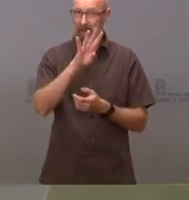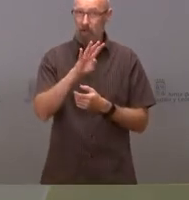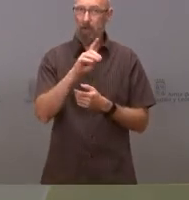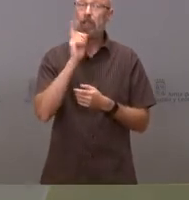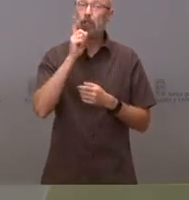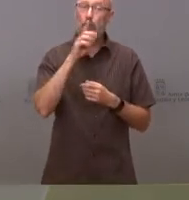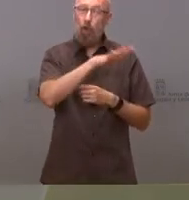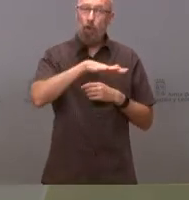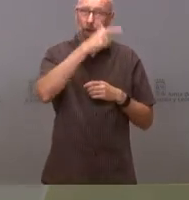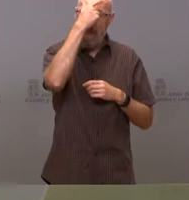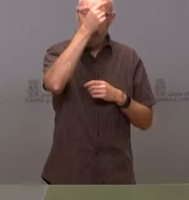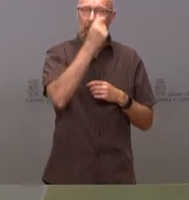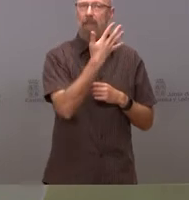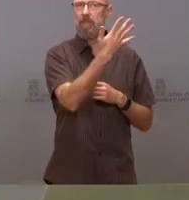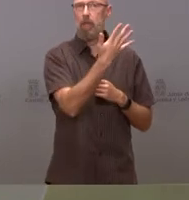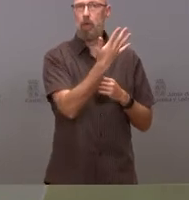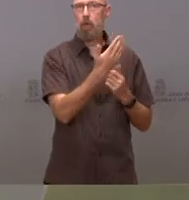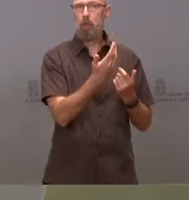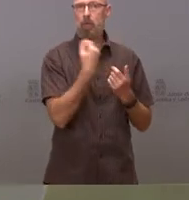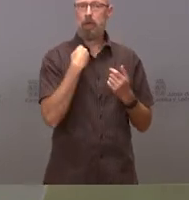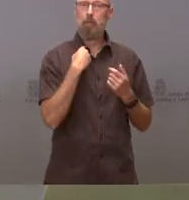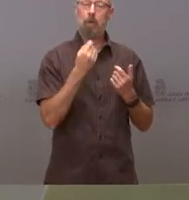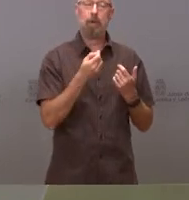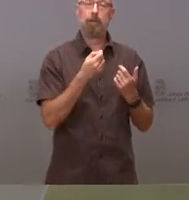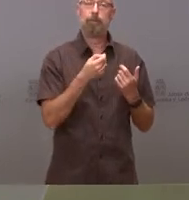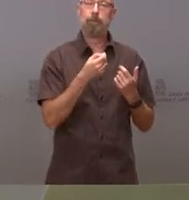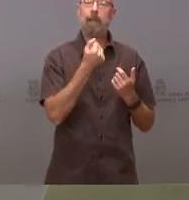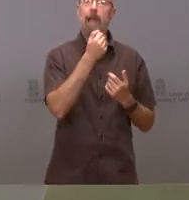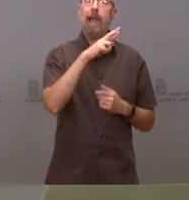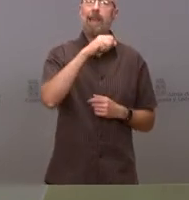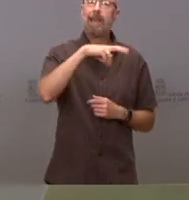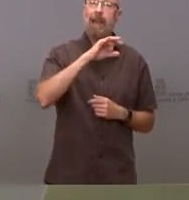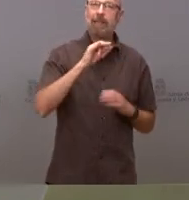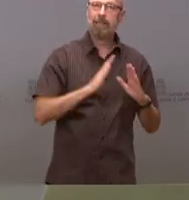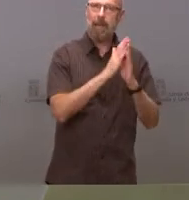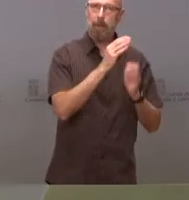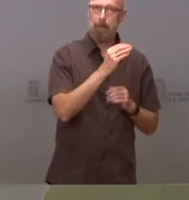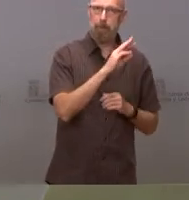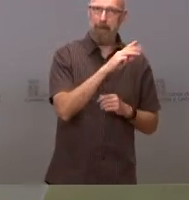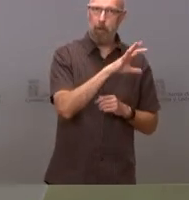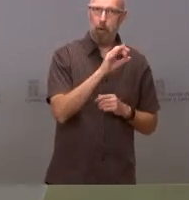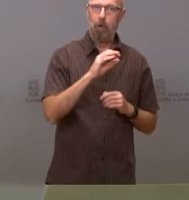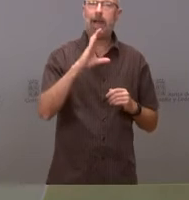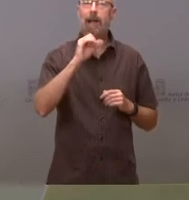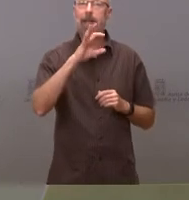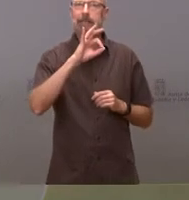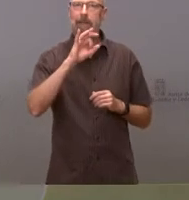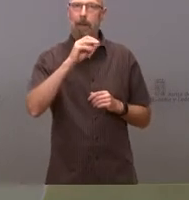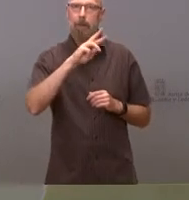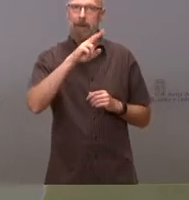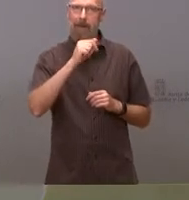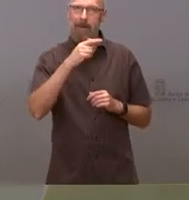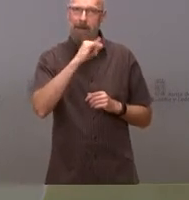como saben, 5 incendios. Uno en Arenas de San Pedro, en la localidad de La Parra, otro en Casa Vieja, otro en Candeleda,